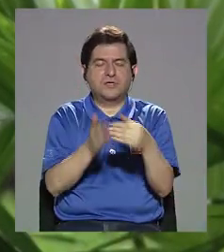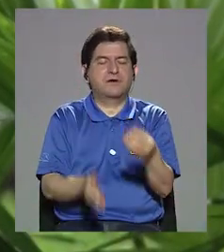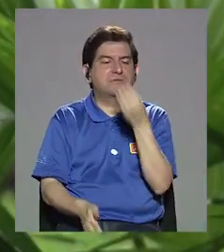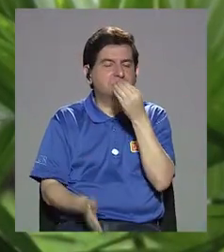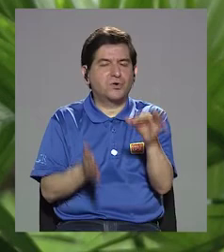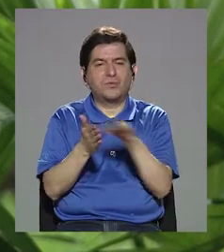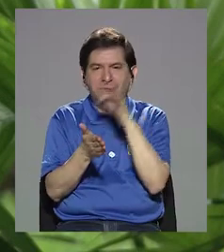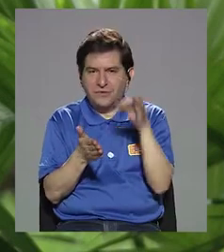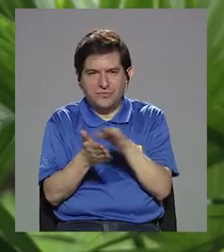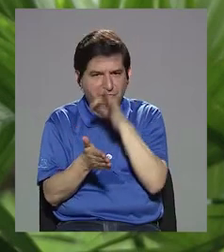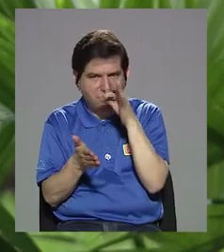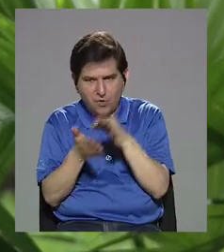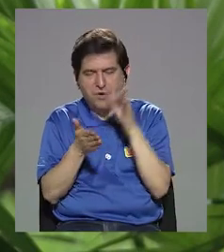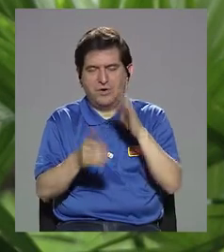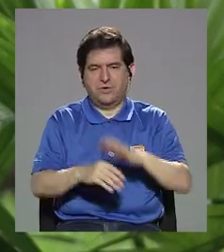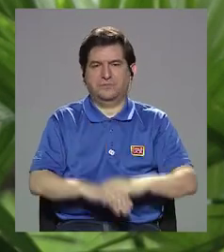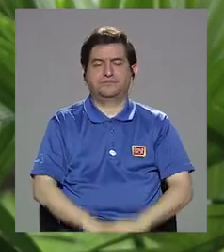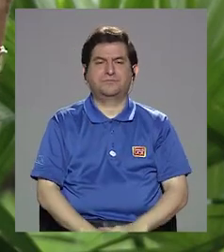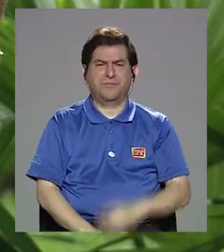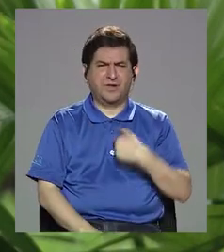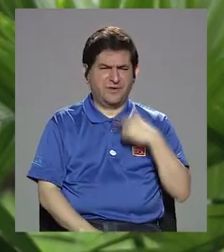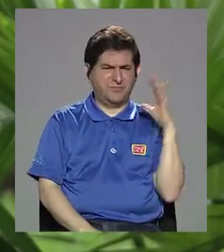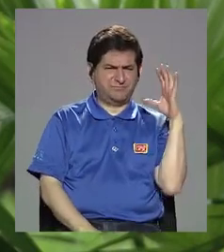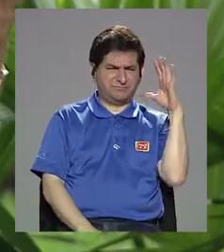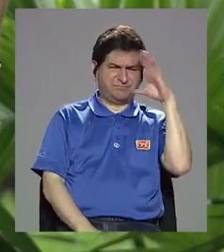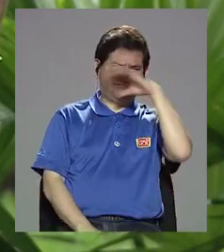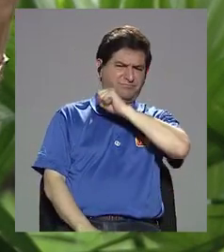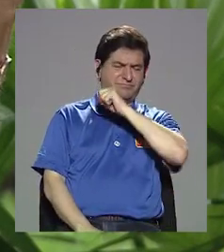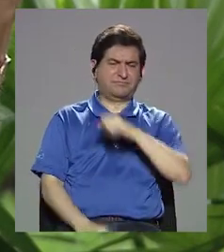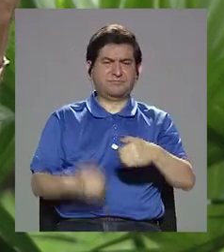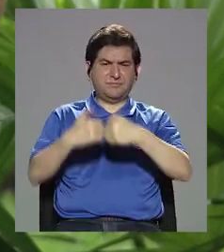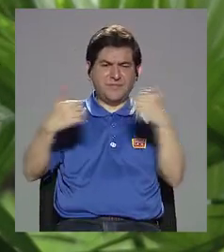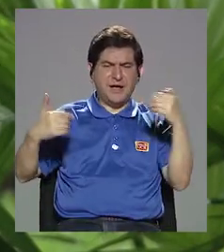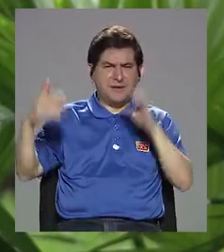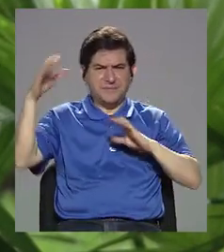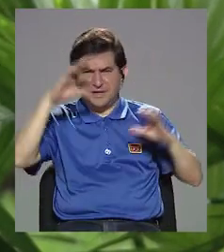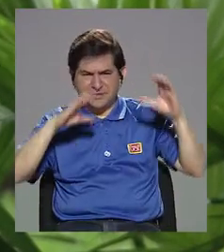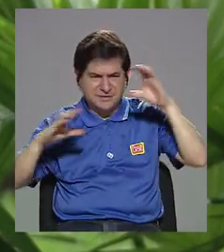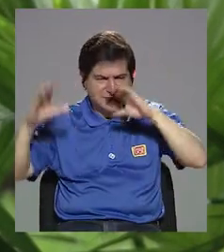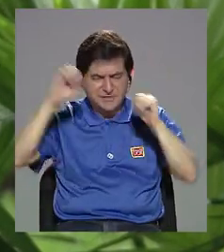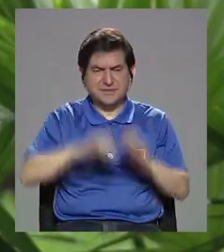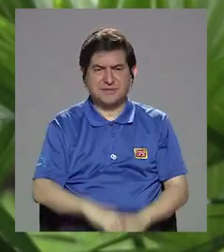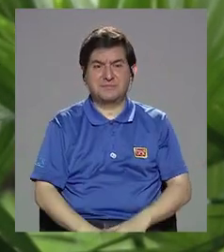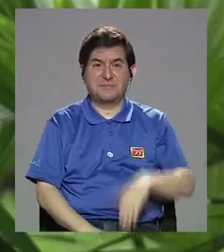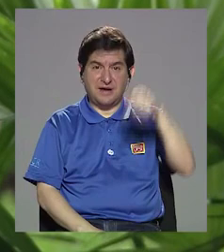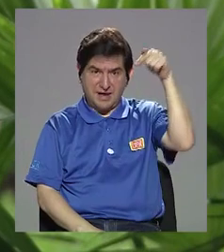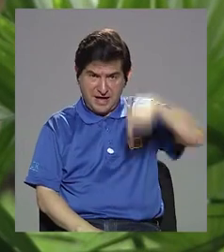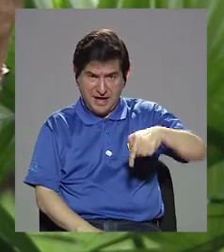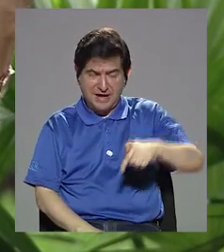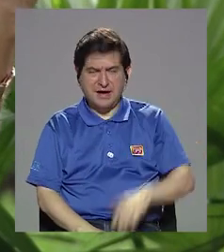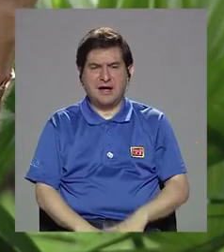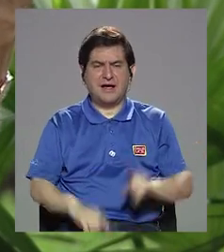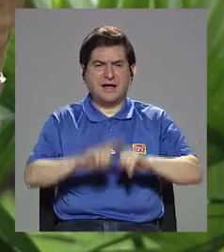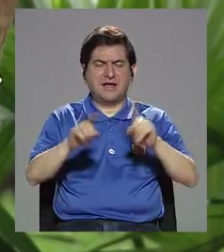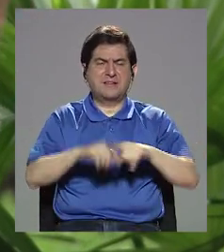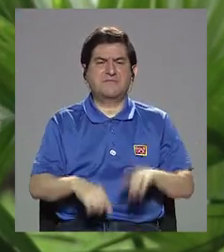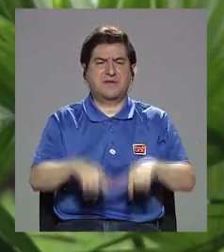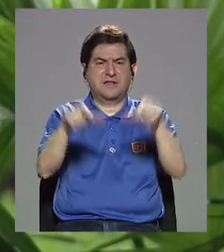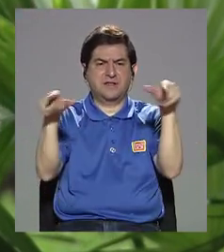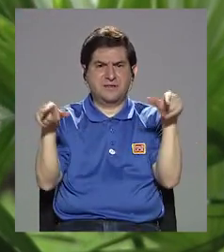comer frijoles. Yo he notado, aparte de la ciencia, por ejemplo, aquí en los buffets